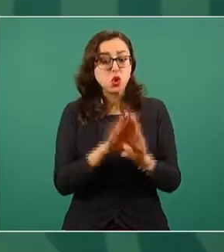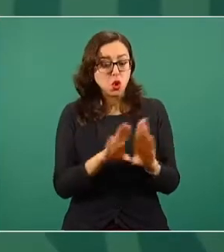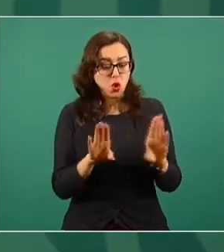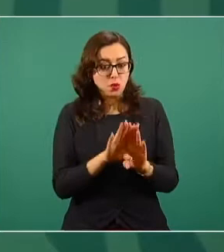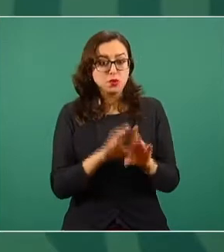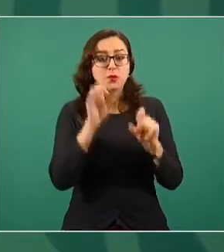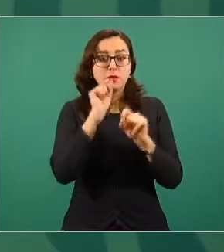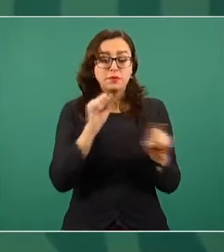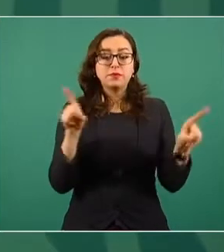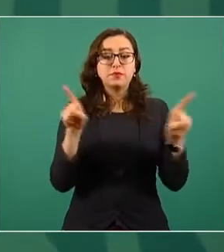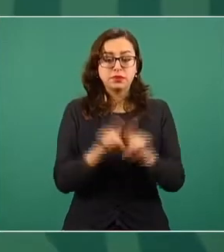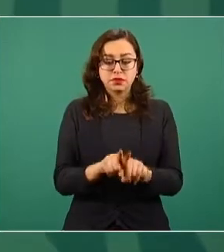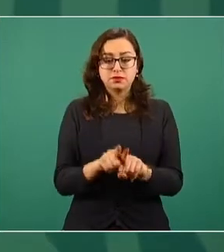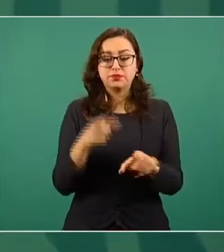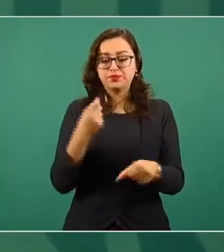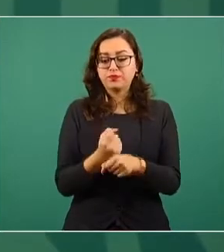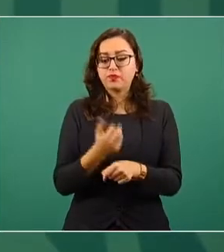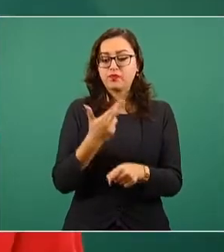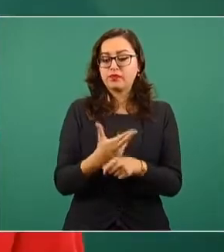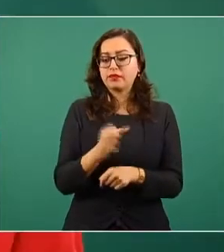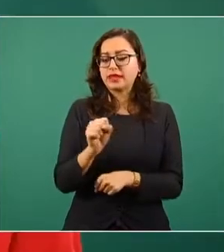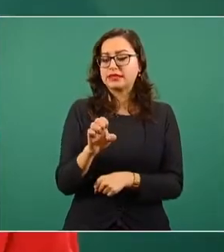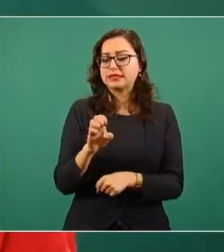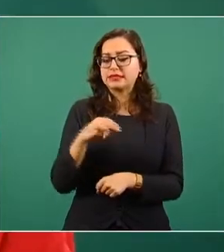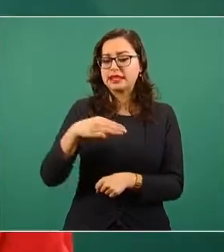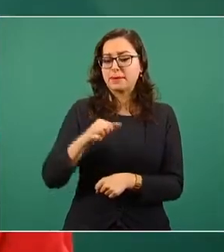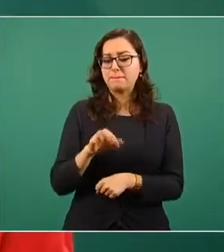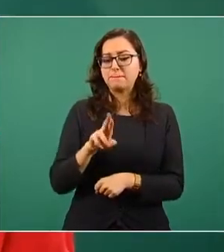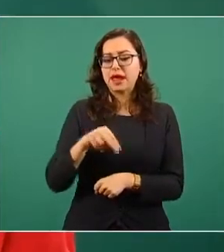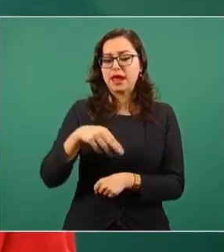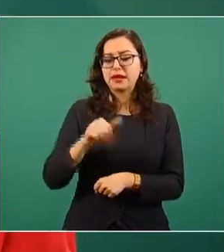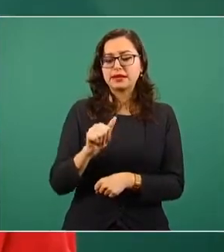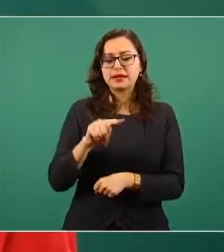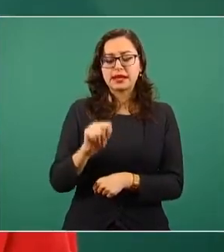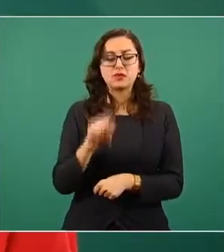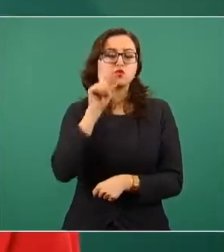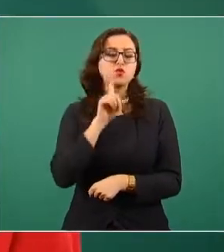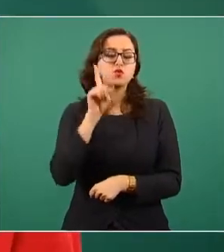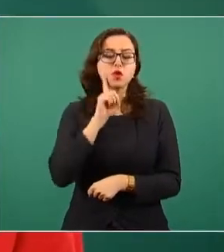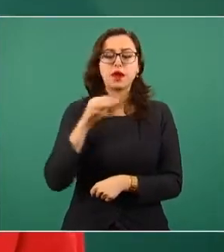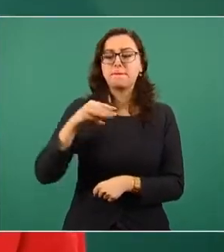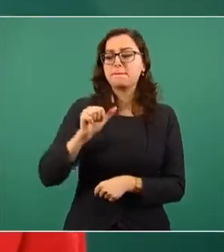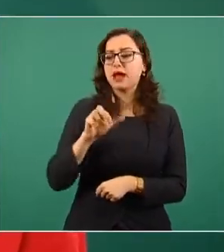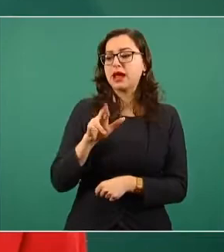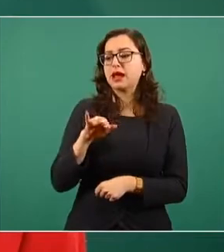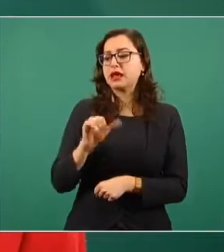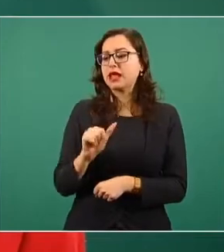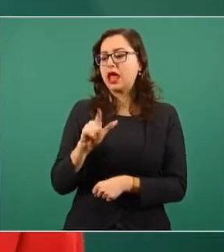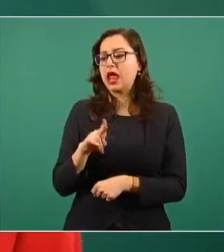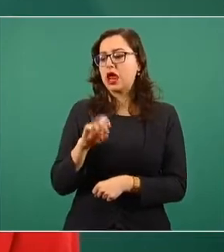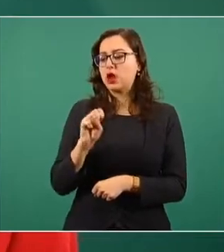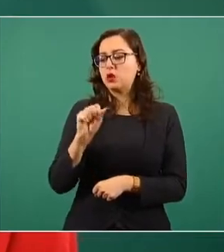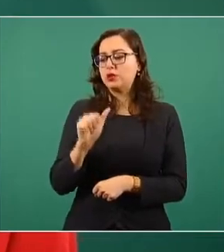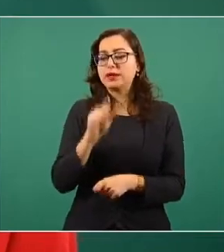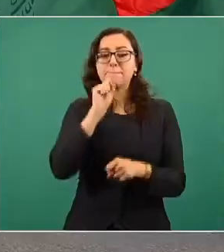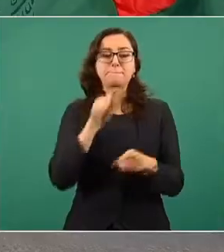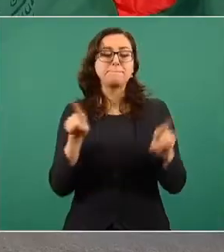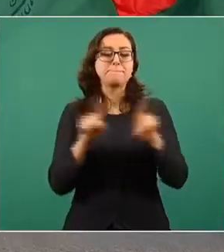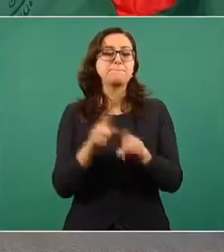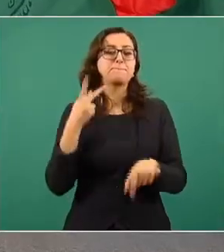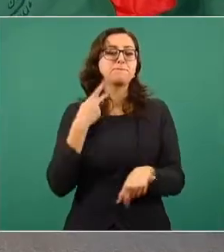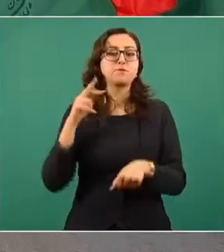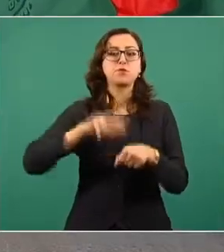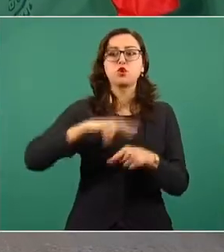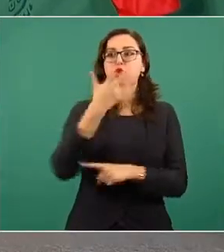secretaria de Medio Ambiente, con la doctora María Luisa y también con la procuradora Blanca